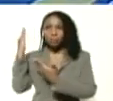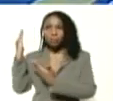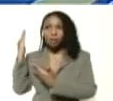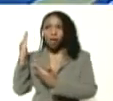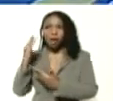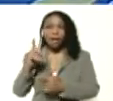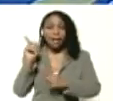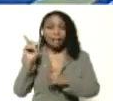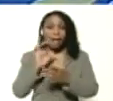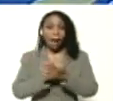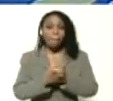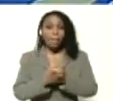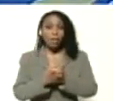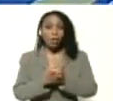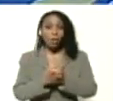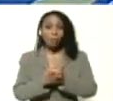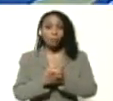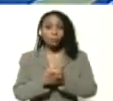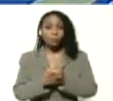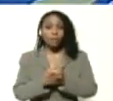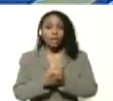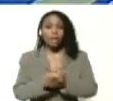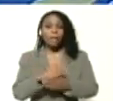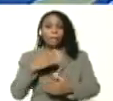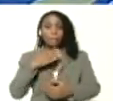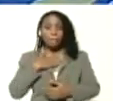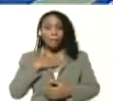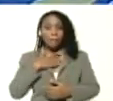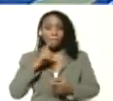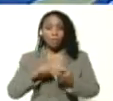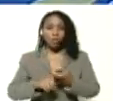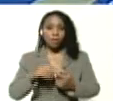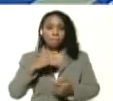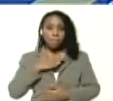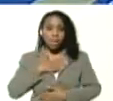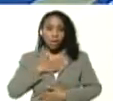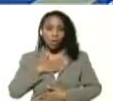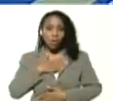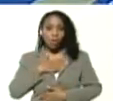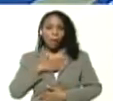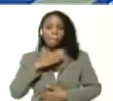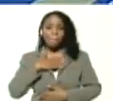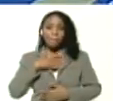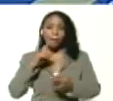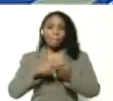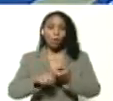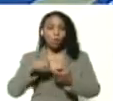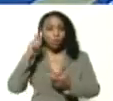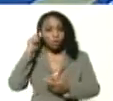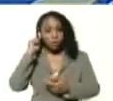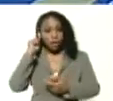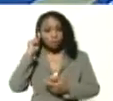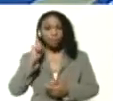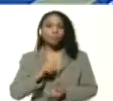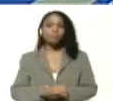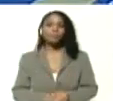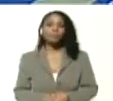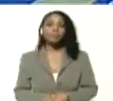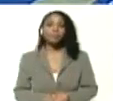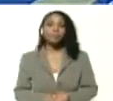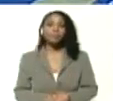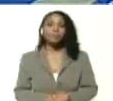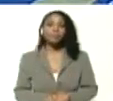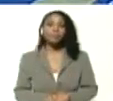Cruz es un amigo de Silia y mío Omar Silia aquí está mi esposa Silia Flores de Maduro